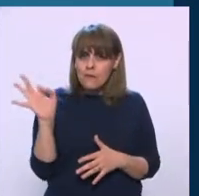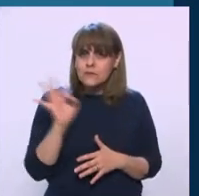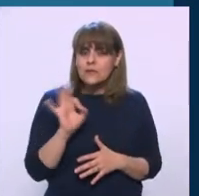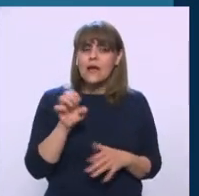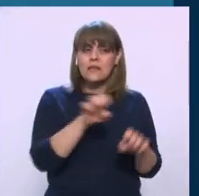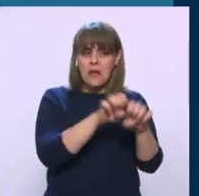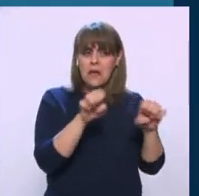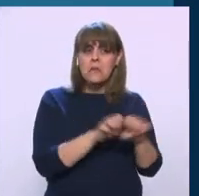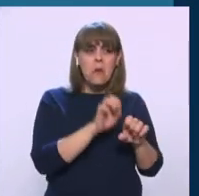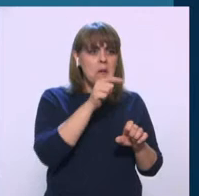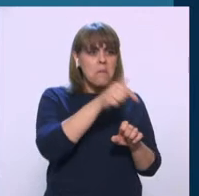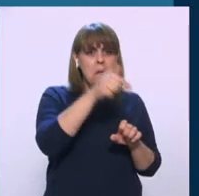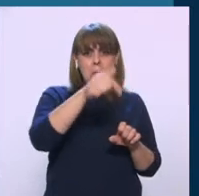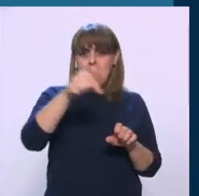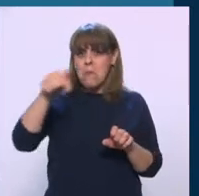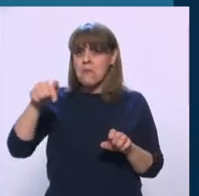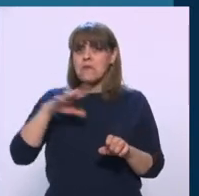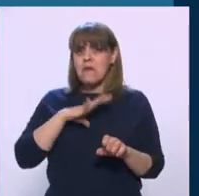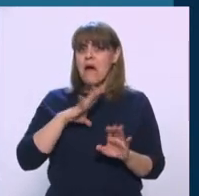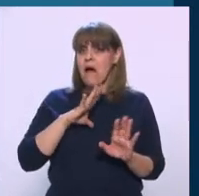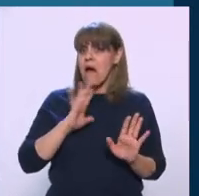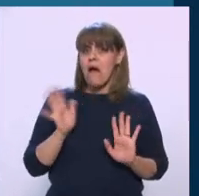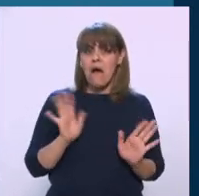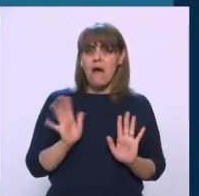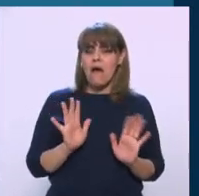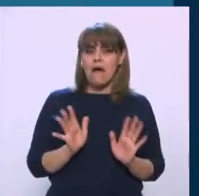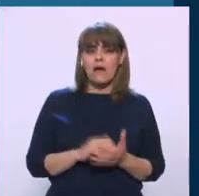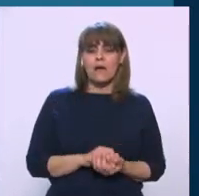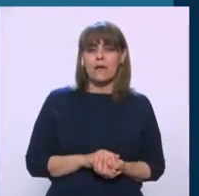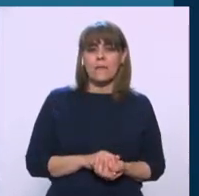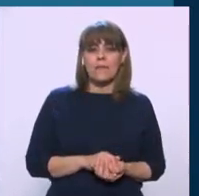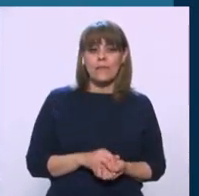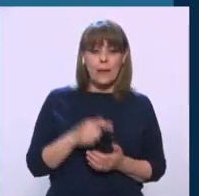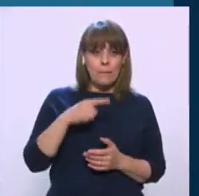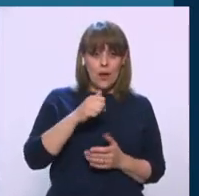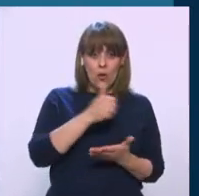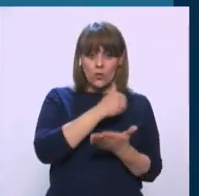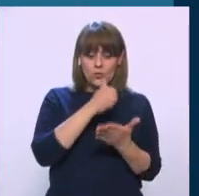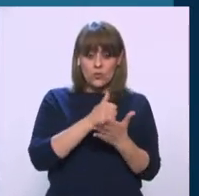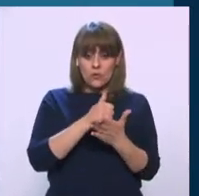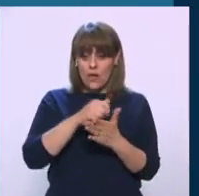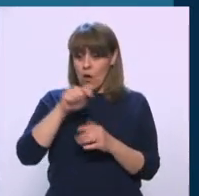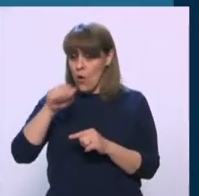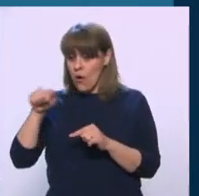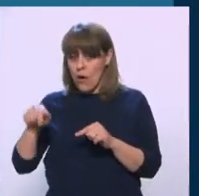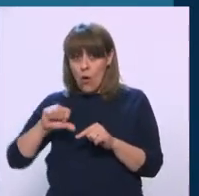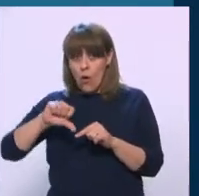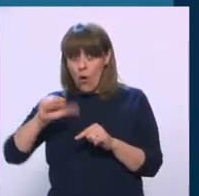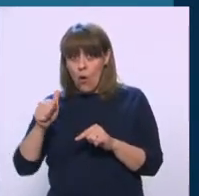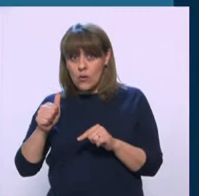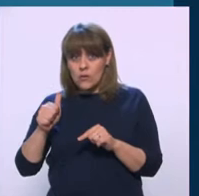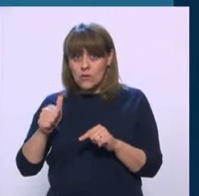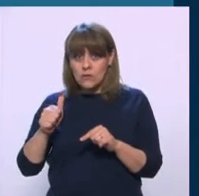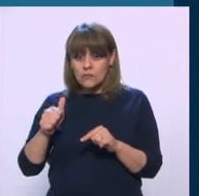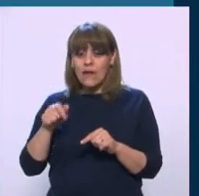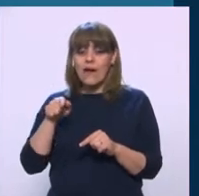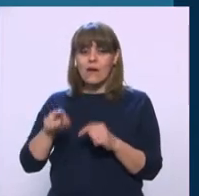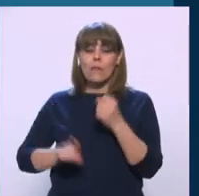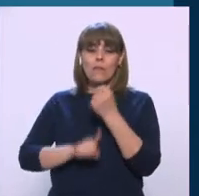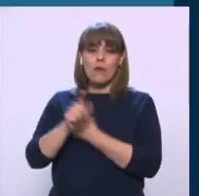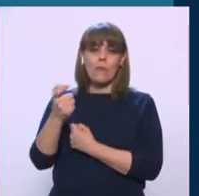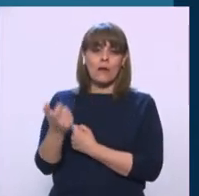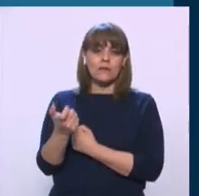equipos en casi todas las grandes ciudades del país. En el resto de las ciudades va a haber problemas